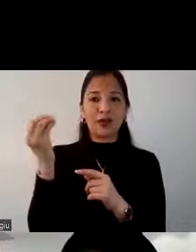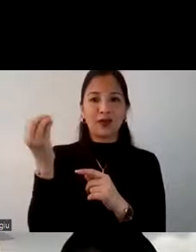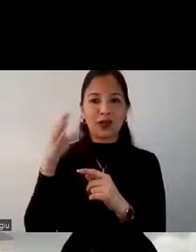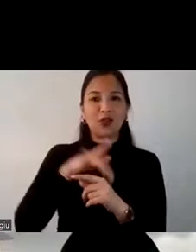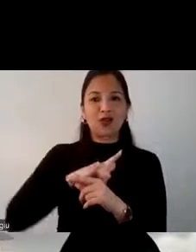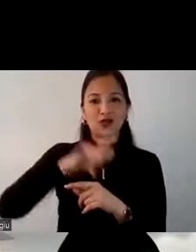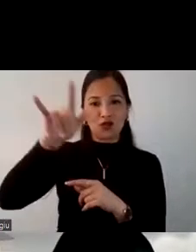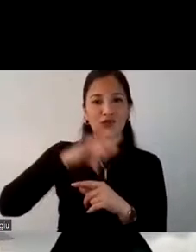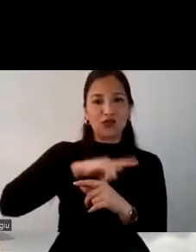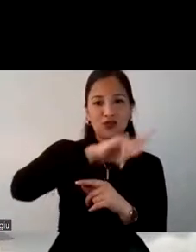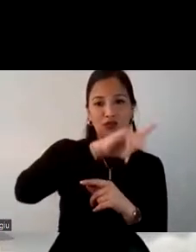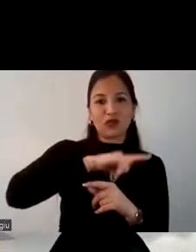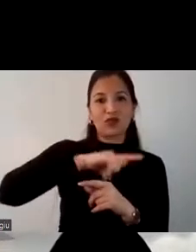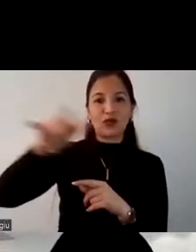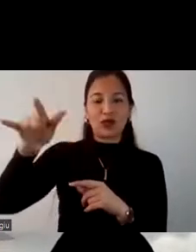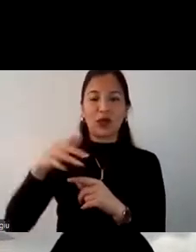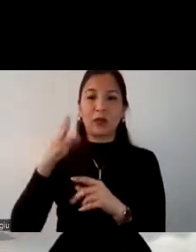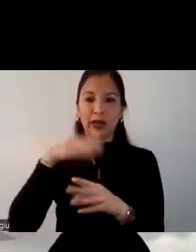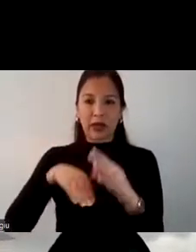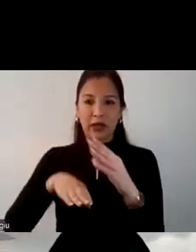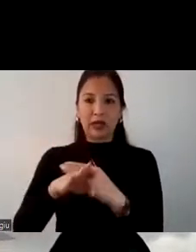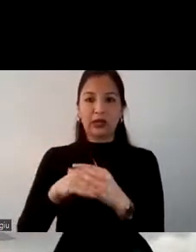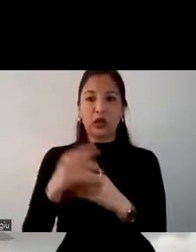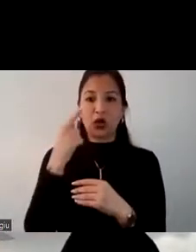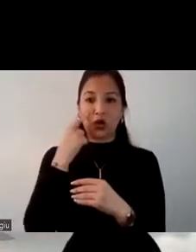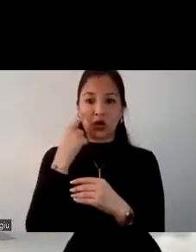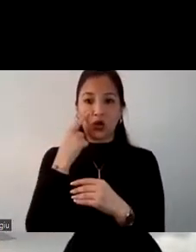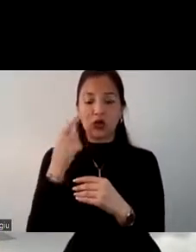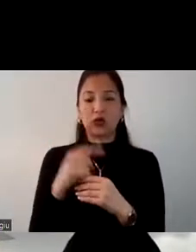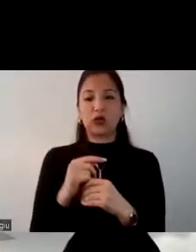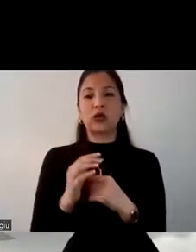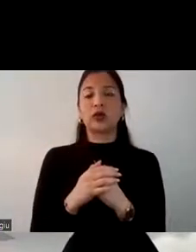esa voluntad de conocer el exterior de su país.